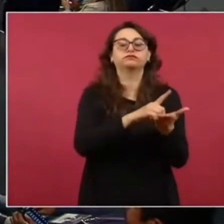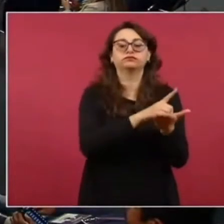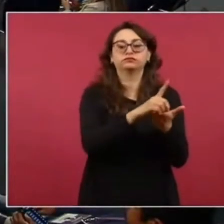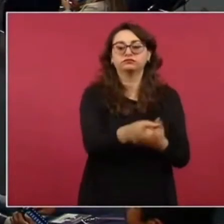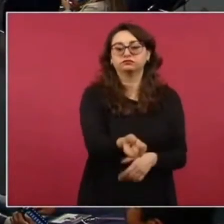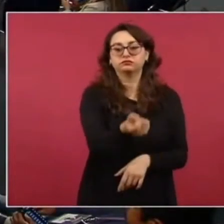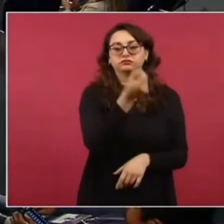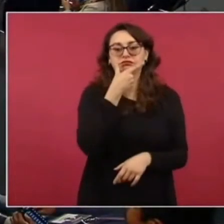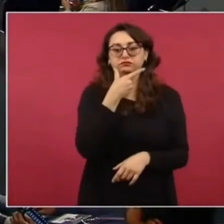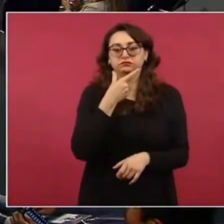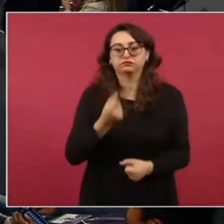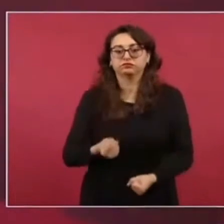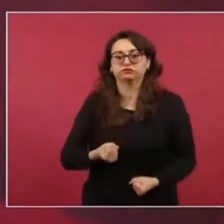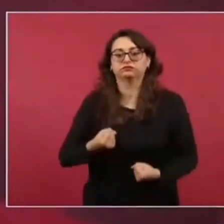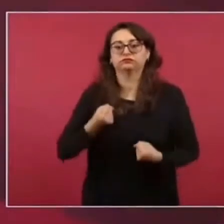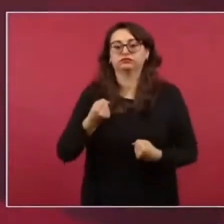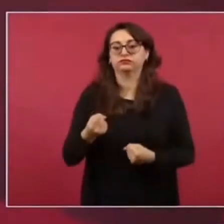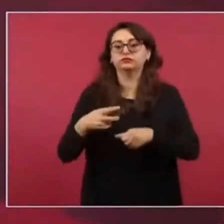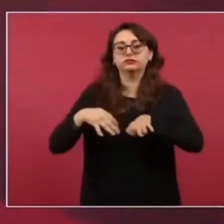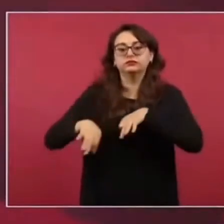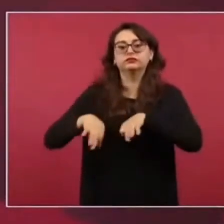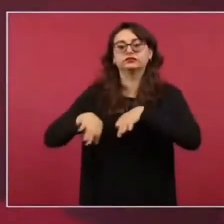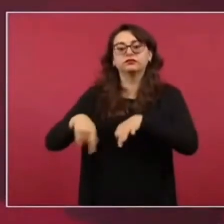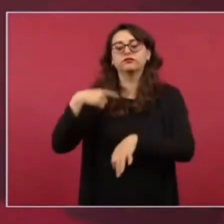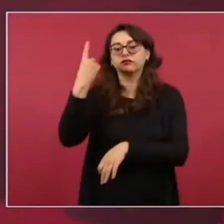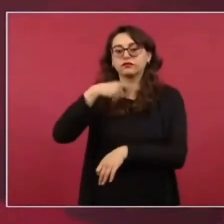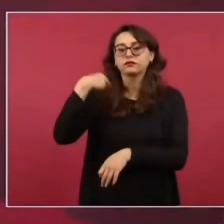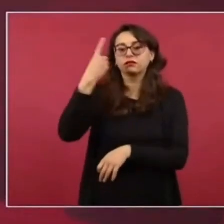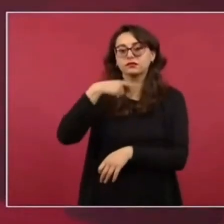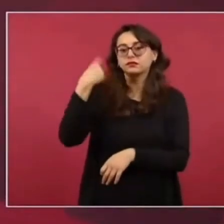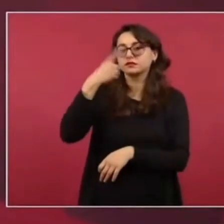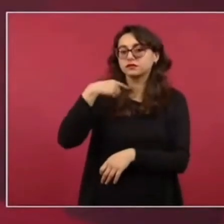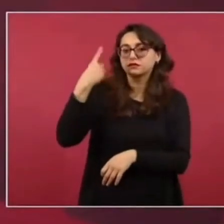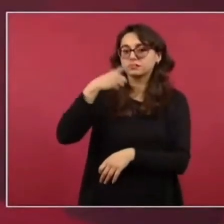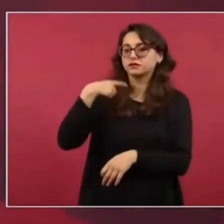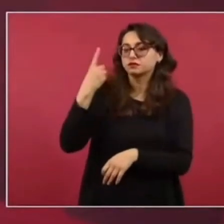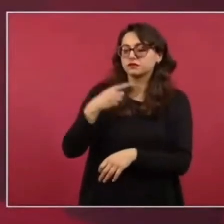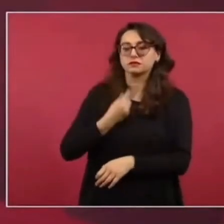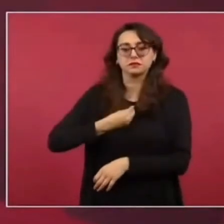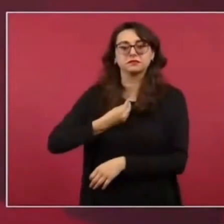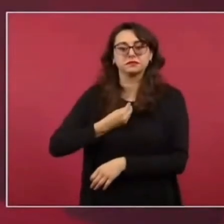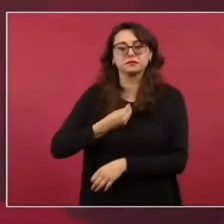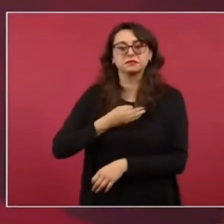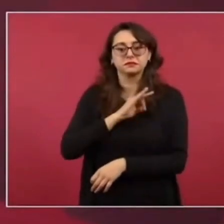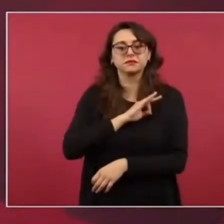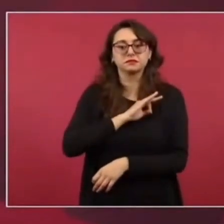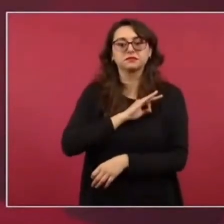optaron por el cristal y por otras drogas.